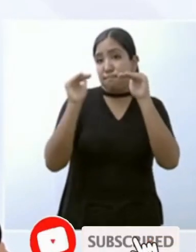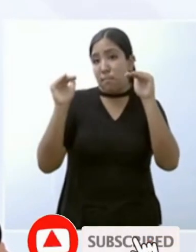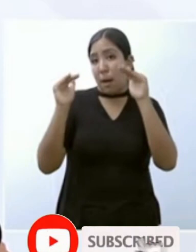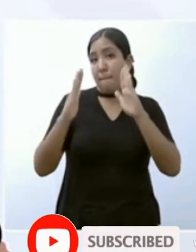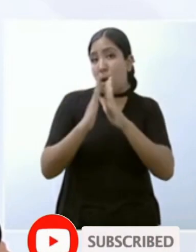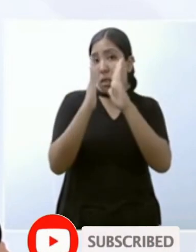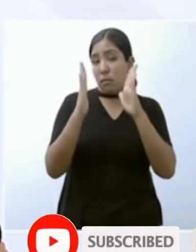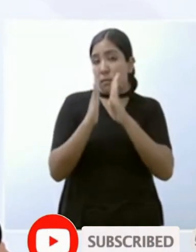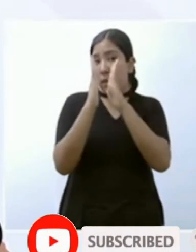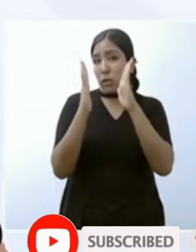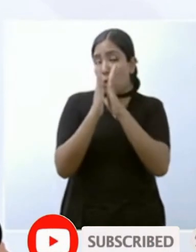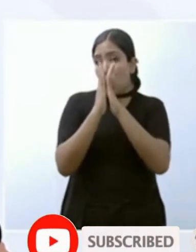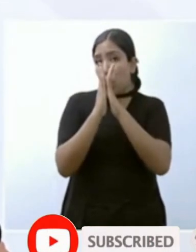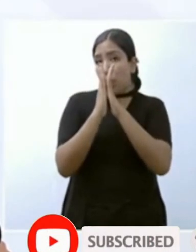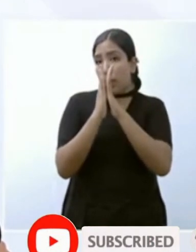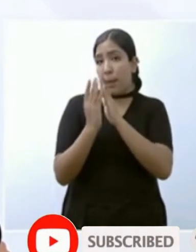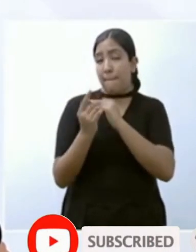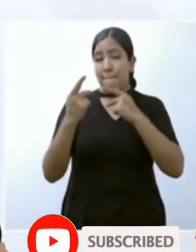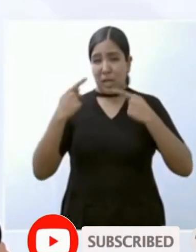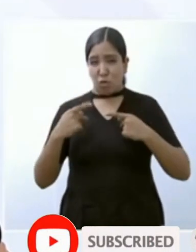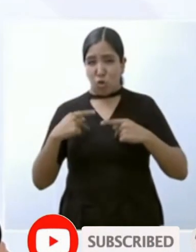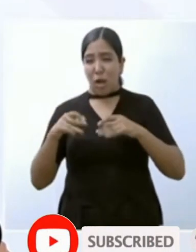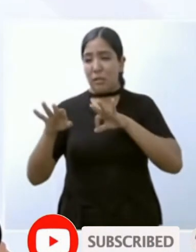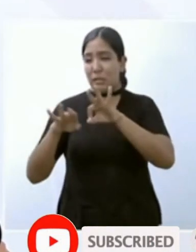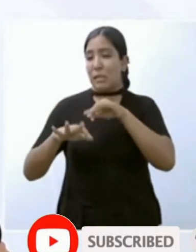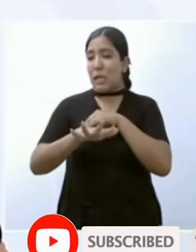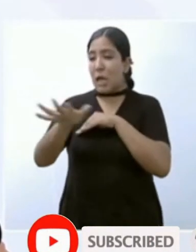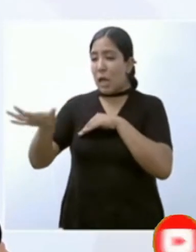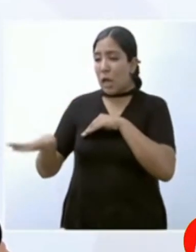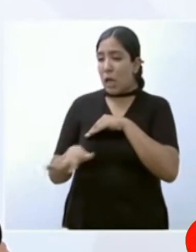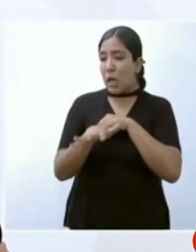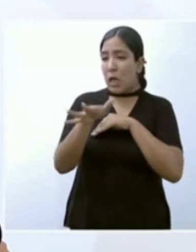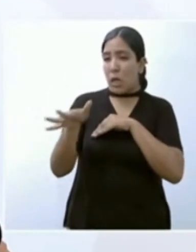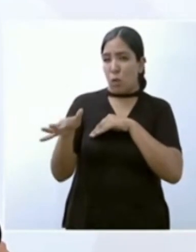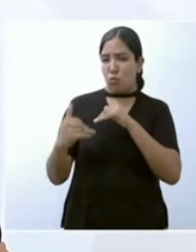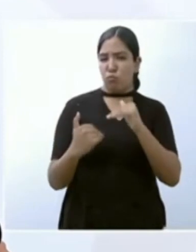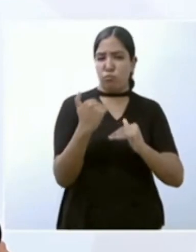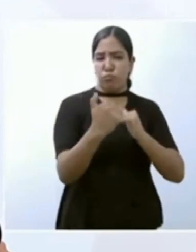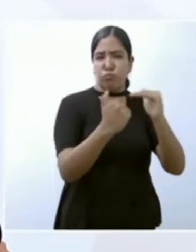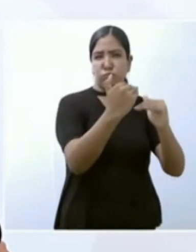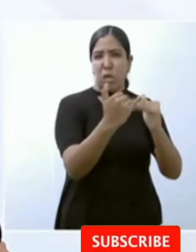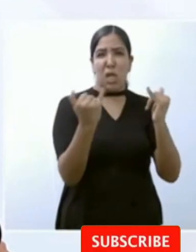del trabajador en el proceso productivo